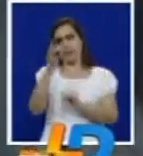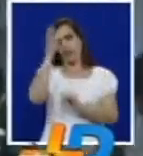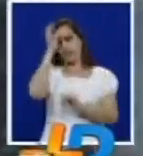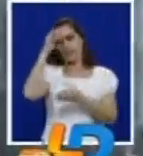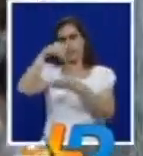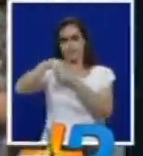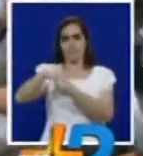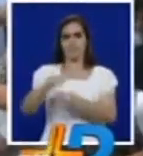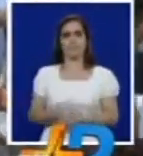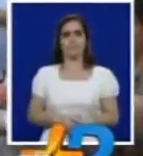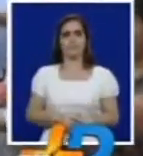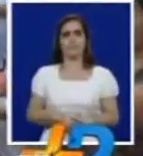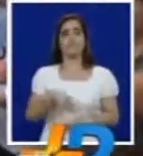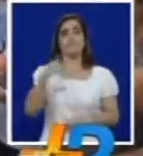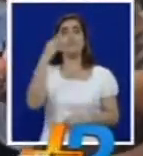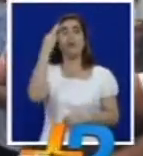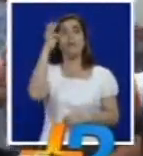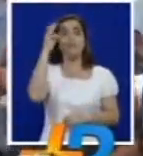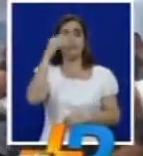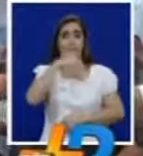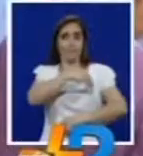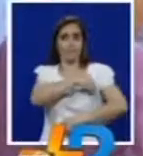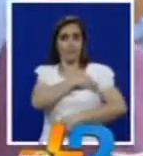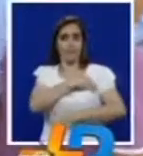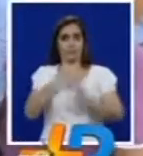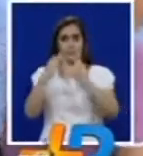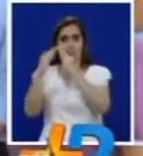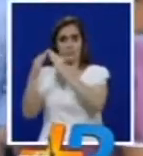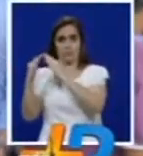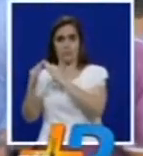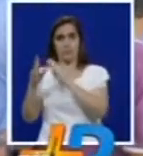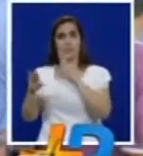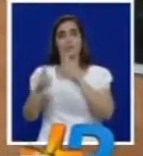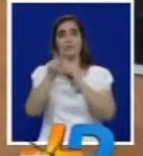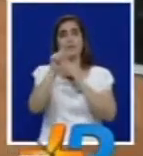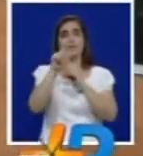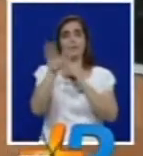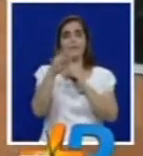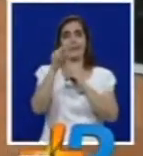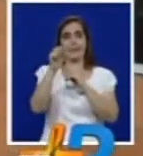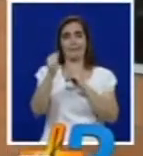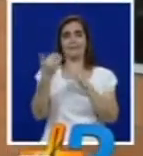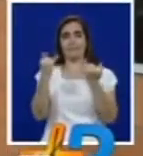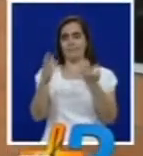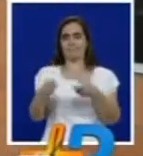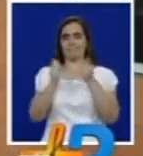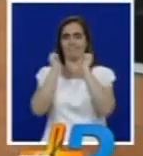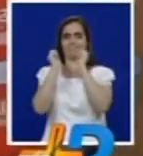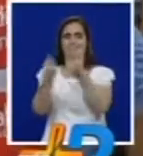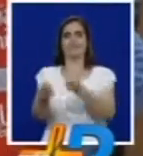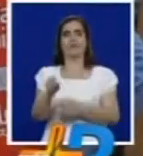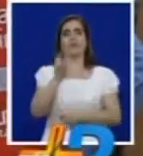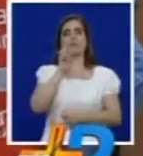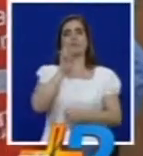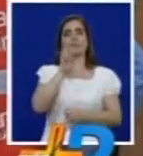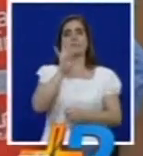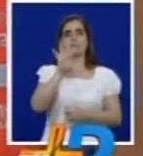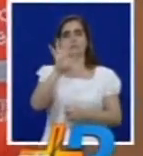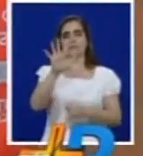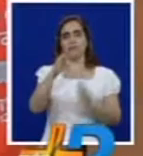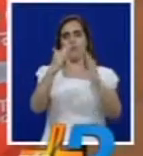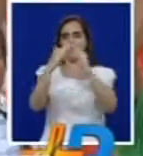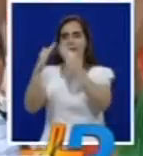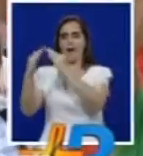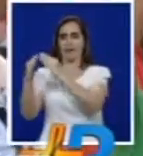asistencial. En Palmira, el ministro de Vivienda, Felipe Nava, y la alcaldía entregaron 245 viviendas del programa nacional